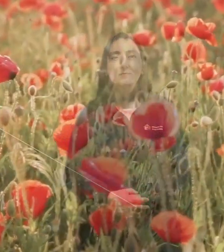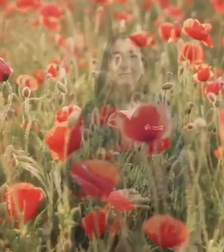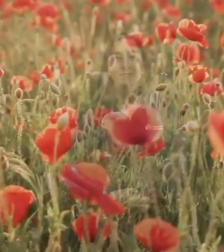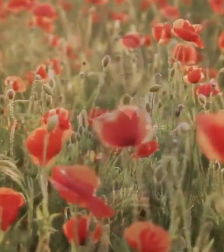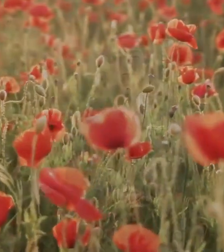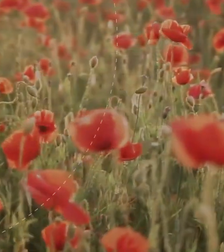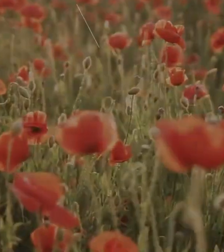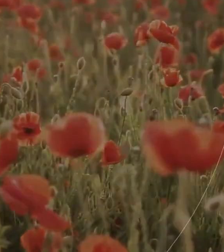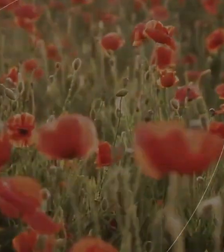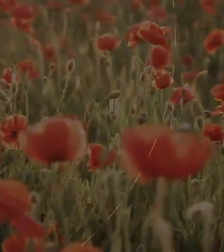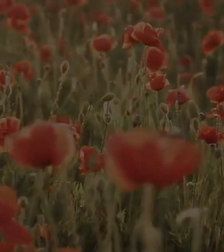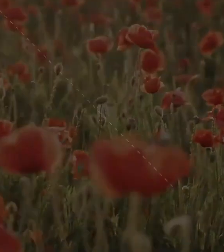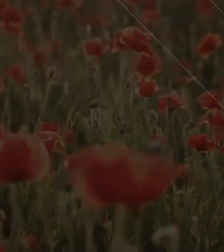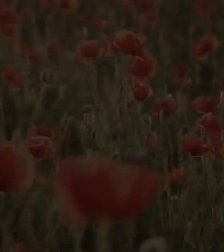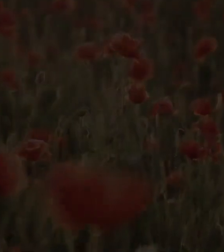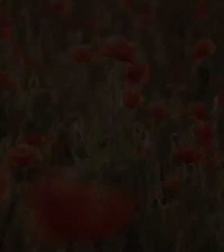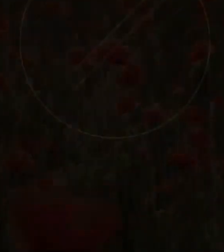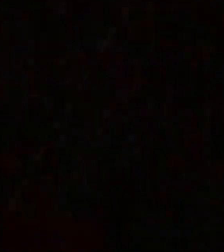Gracias por video.